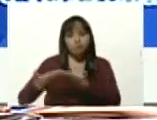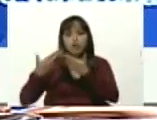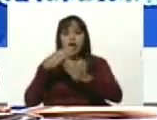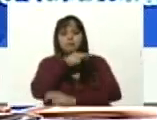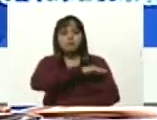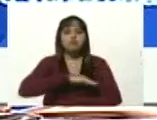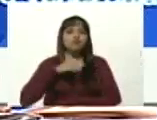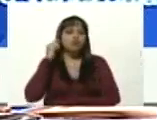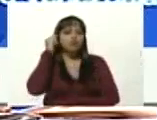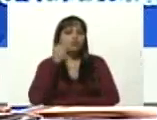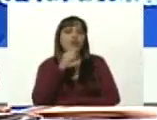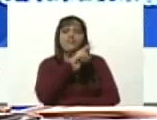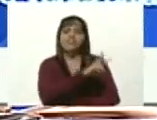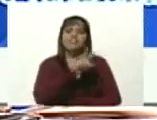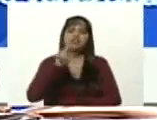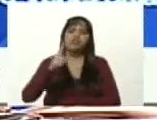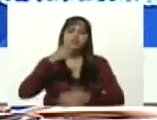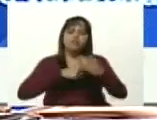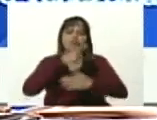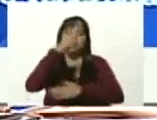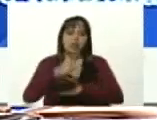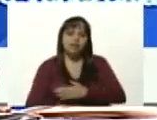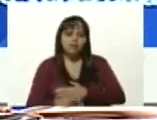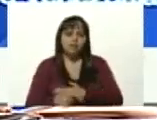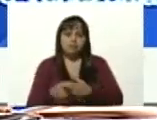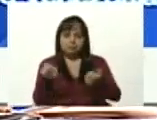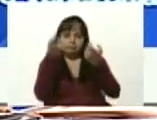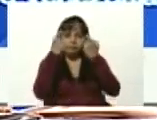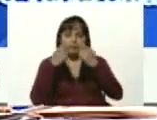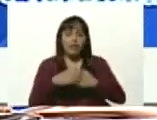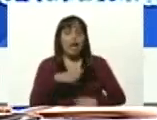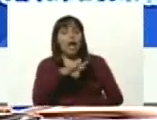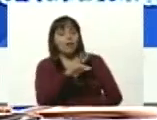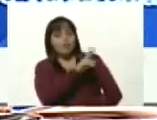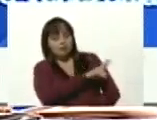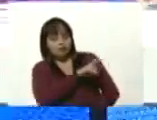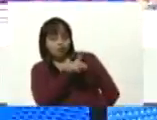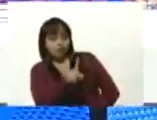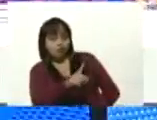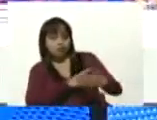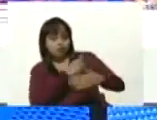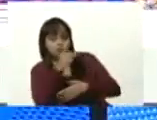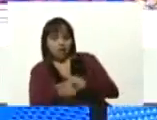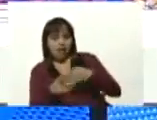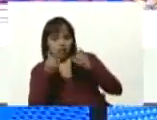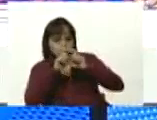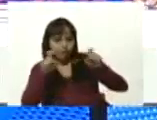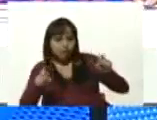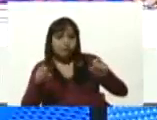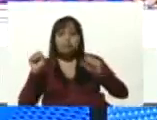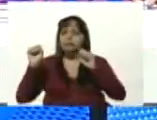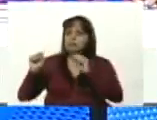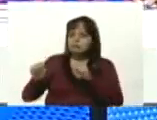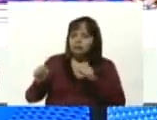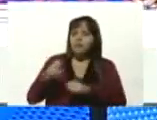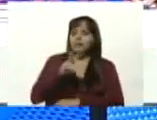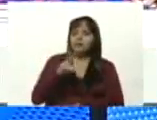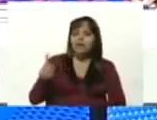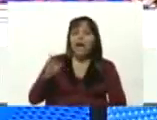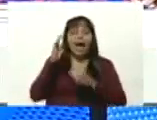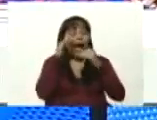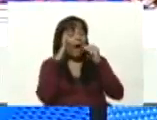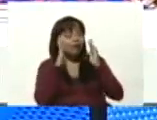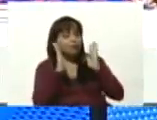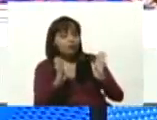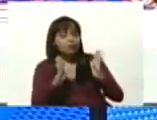21 programas de formación. ¿21 programas de formación tiene la misión Sucre? Sí. Atención, aquellos venezolanos,